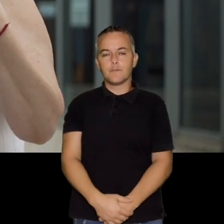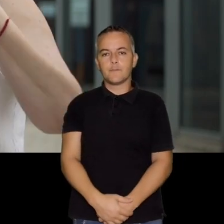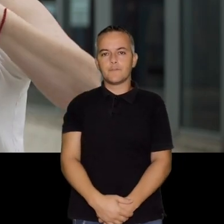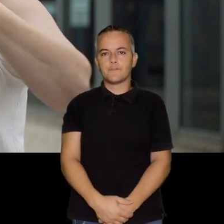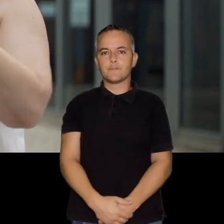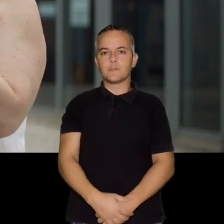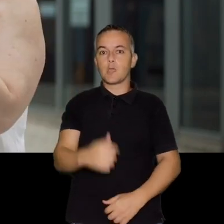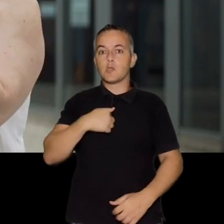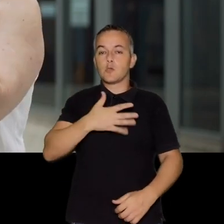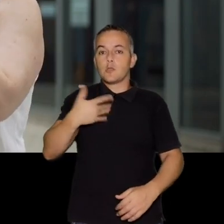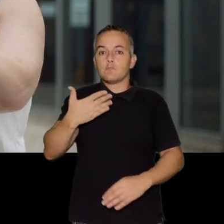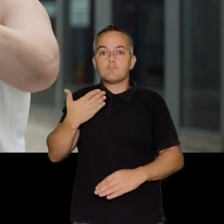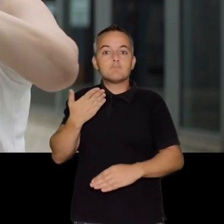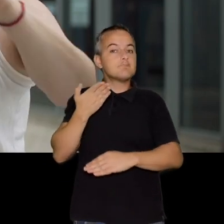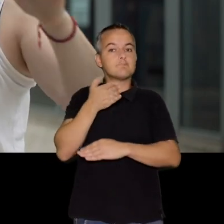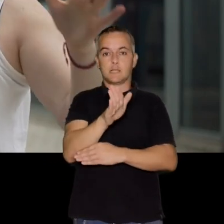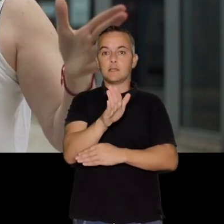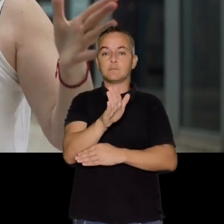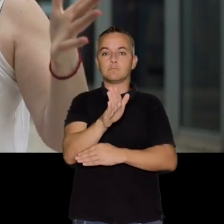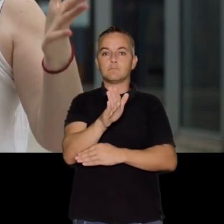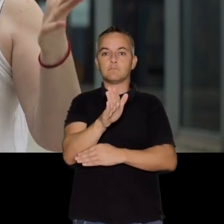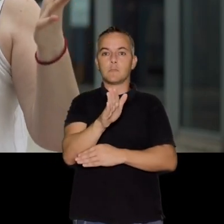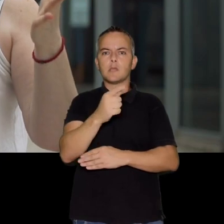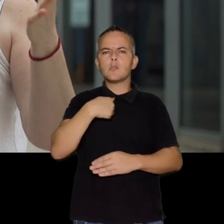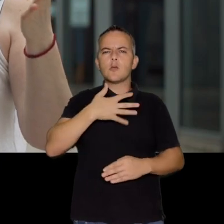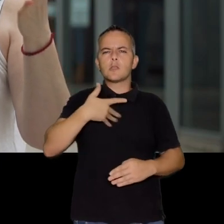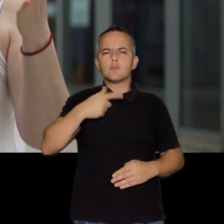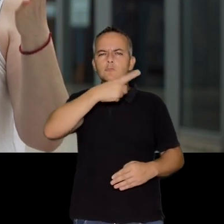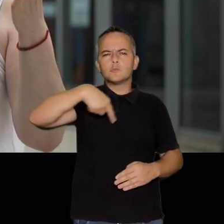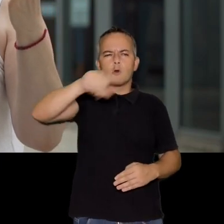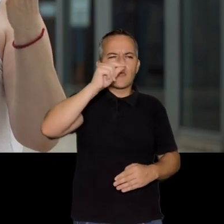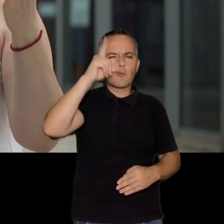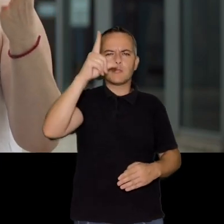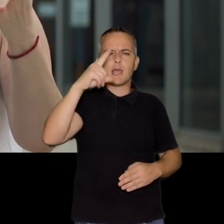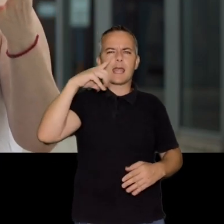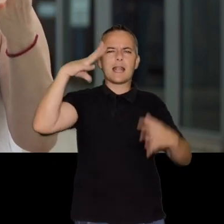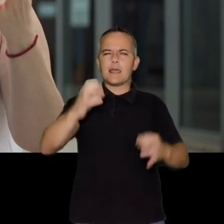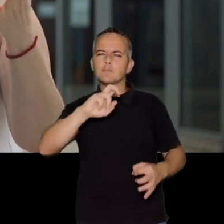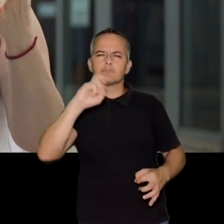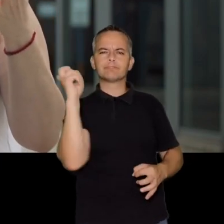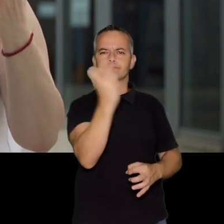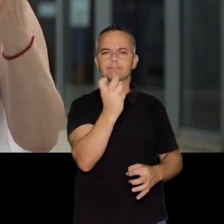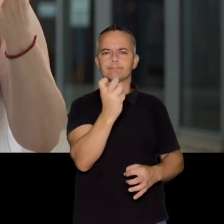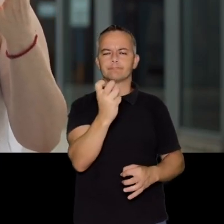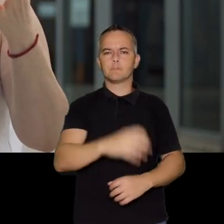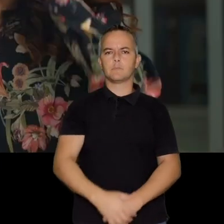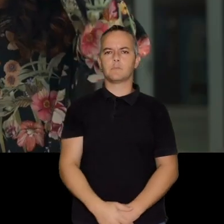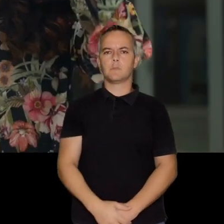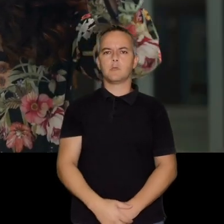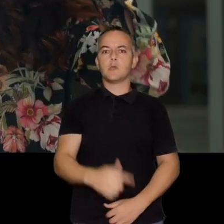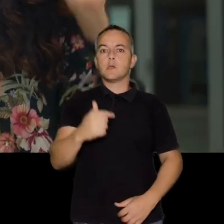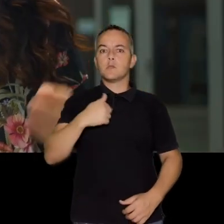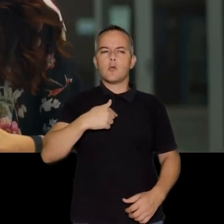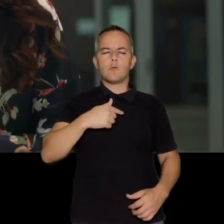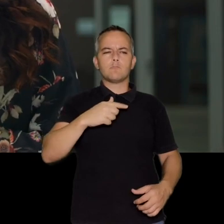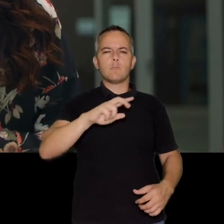Y eso lo quiero traer y que los demás sean conscientes que hay otras realidades. Lo me